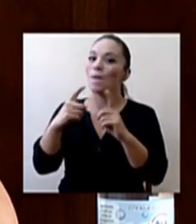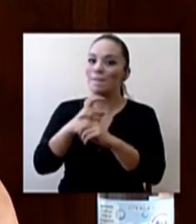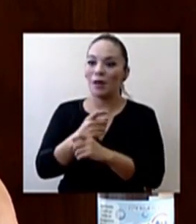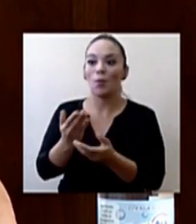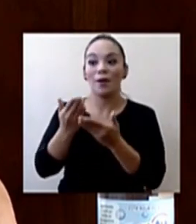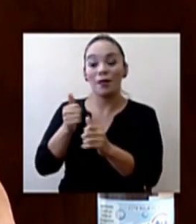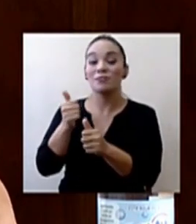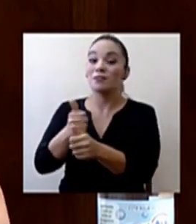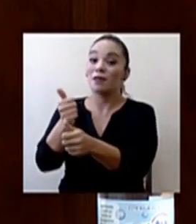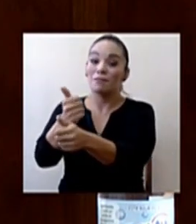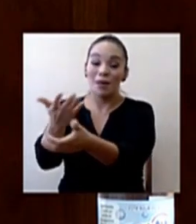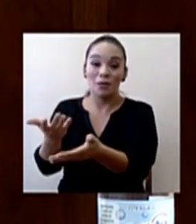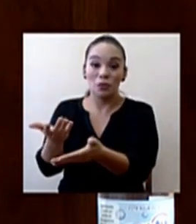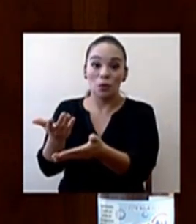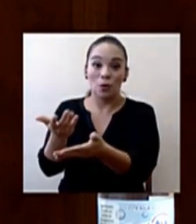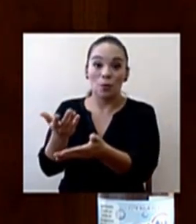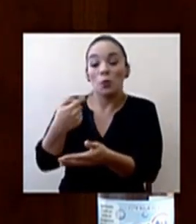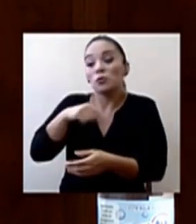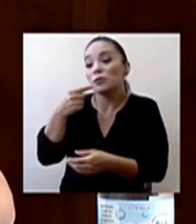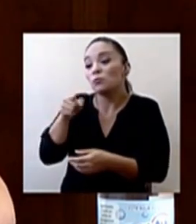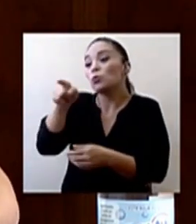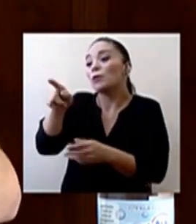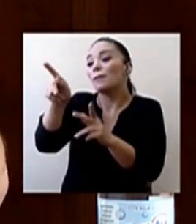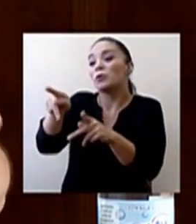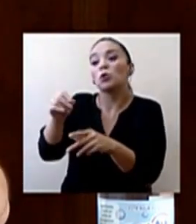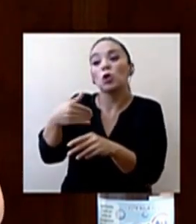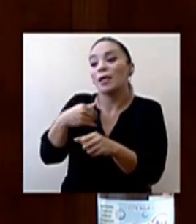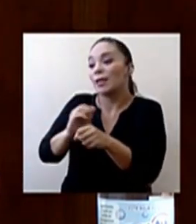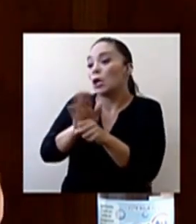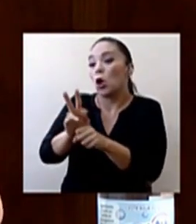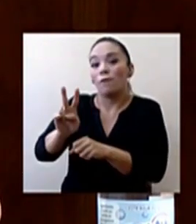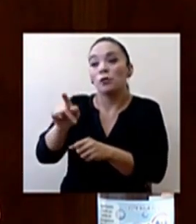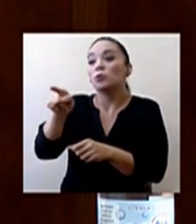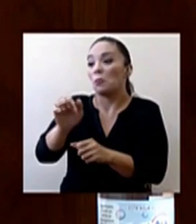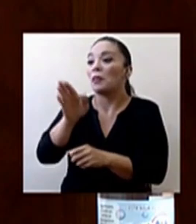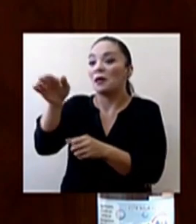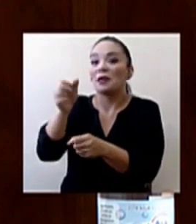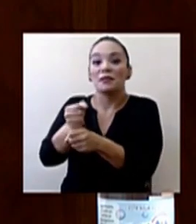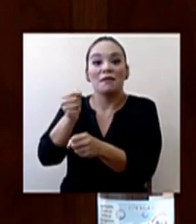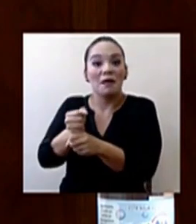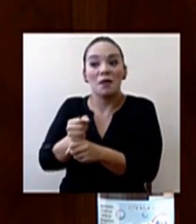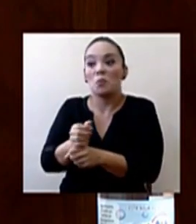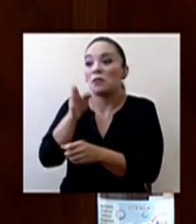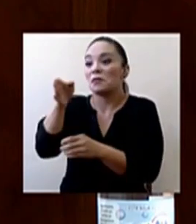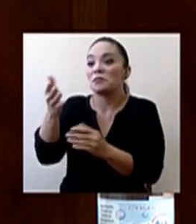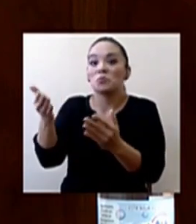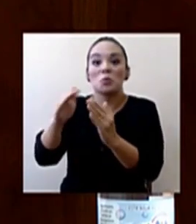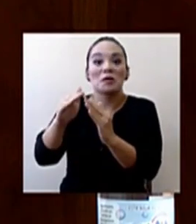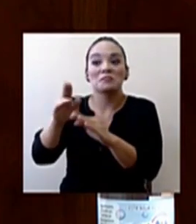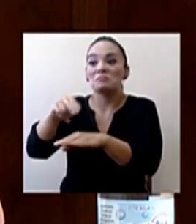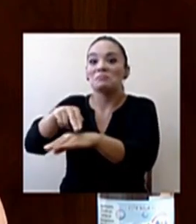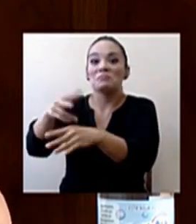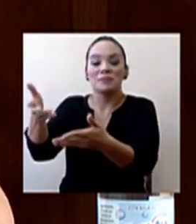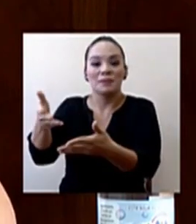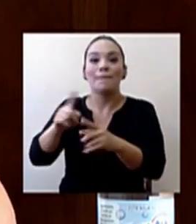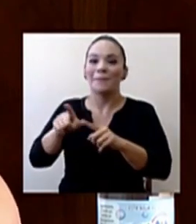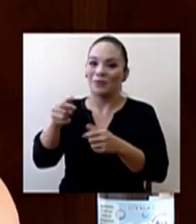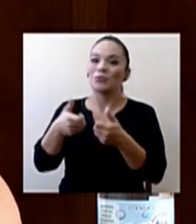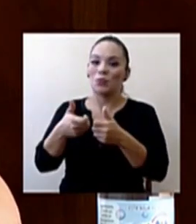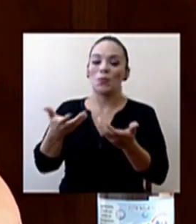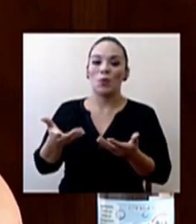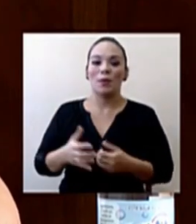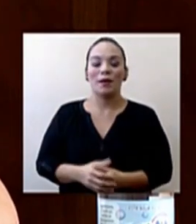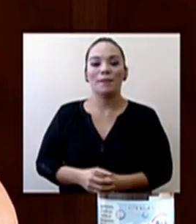seguimiento, porque le estamos diciendo a la persona no tienes COVID y puedes trabajar o puedes ir a hacer una vida normal. Y ahí es donde está el problema.